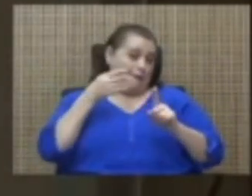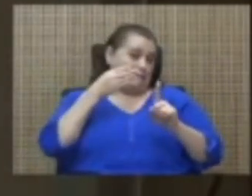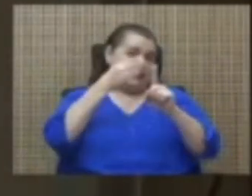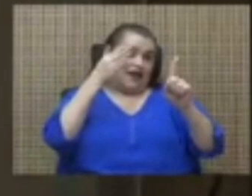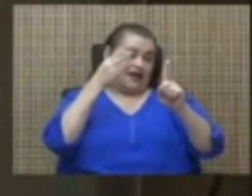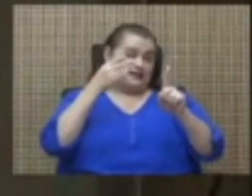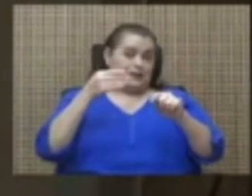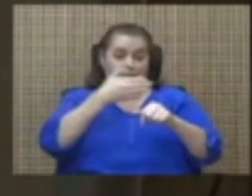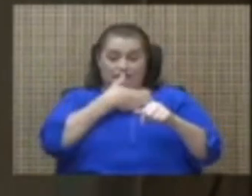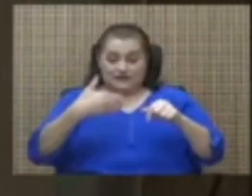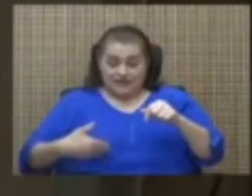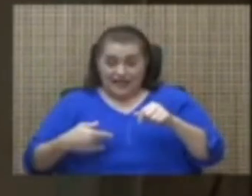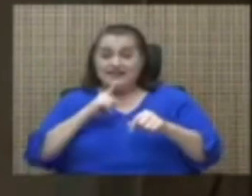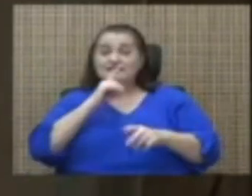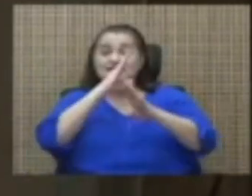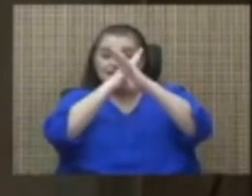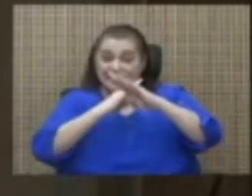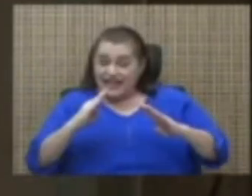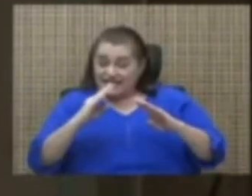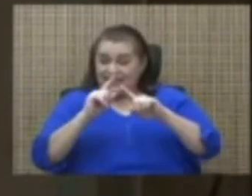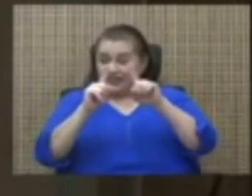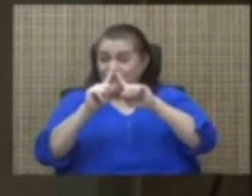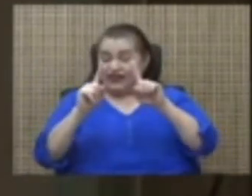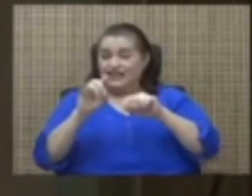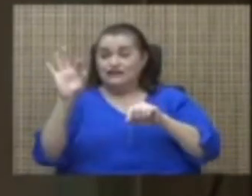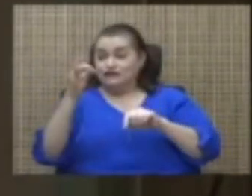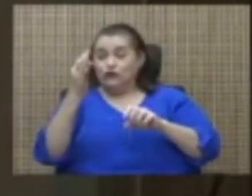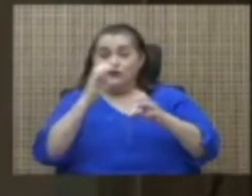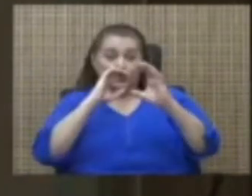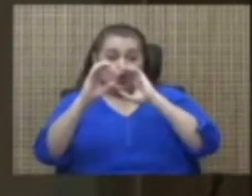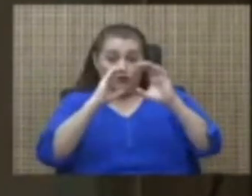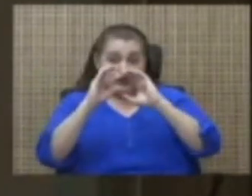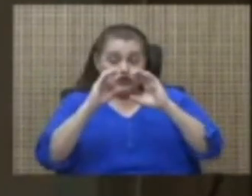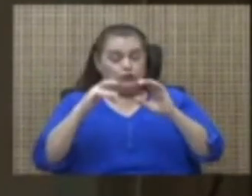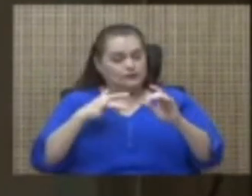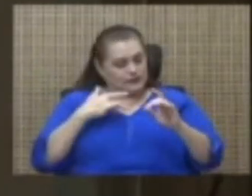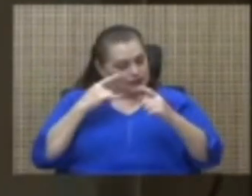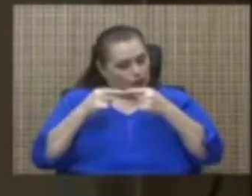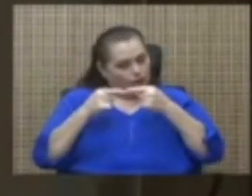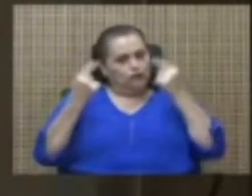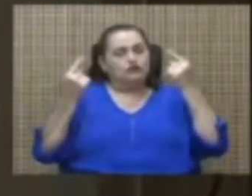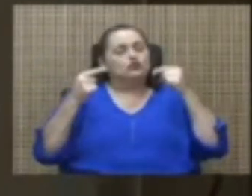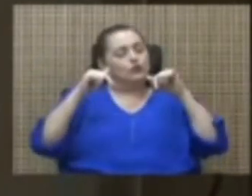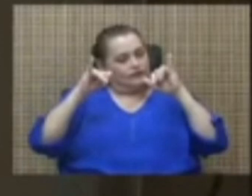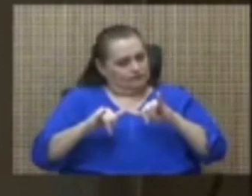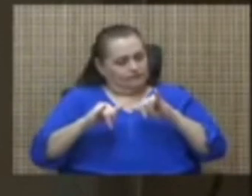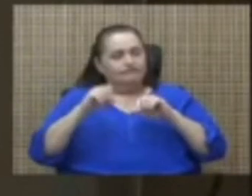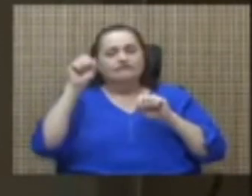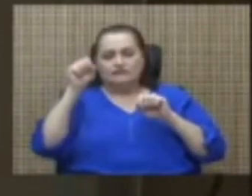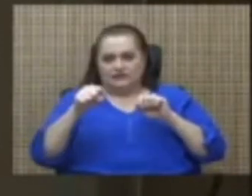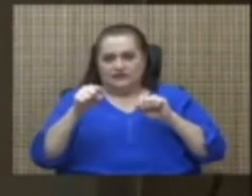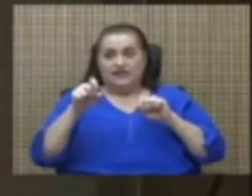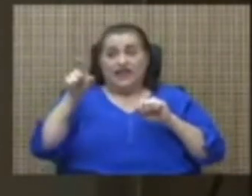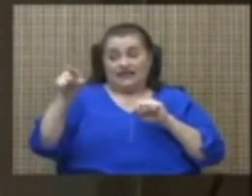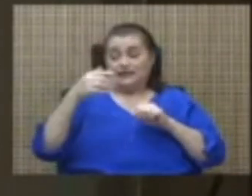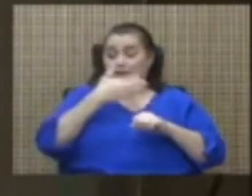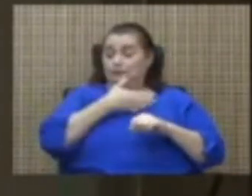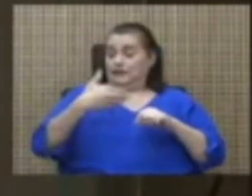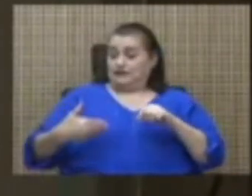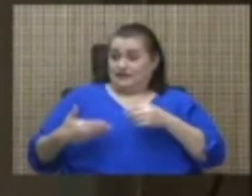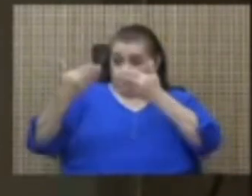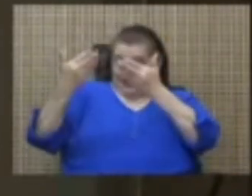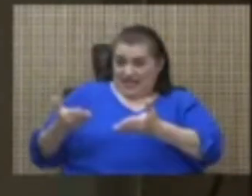que busquen silenciar a los medios de comunicación, aquí se va a sentir la oposición. No va a ser este presidente el que